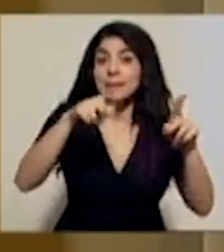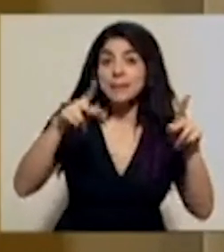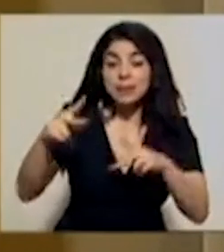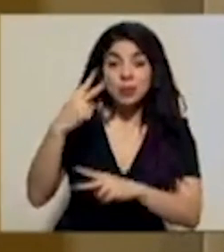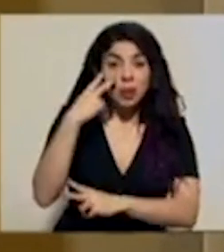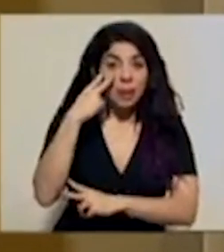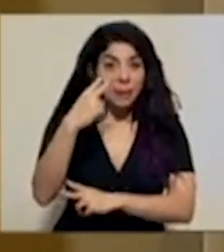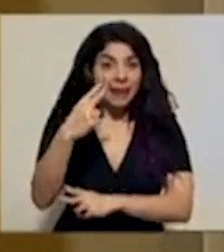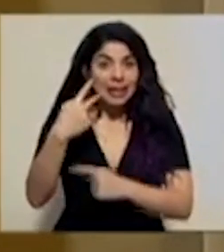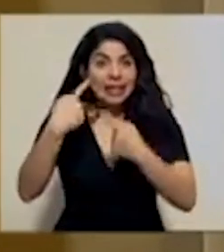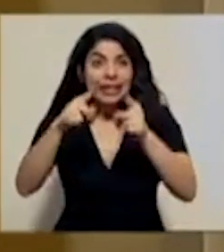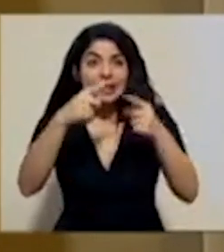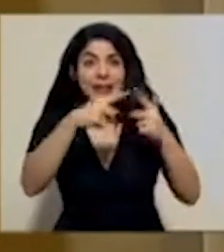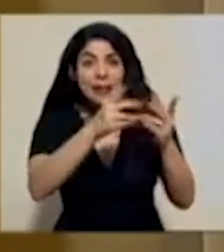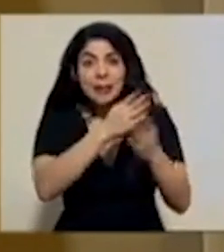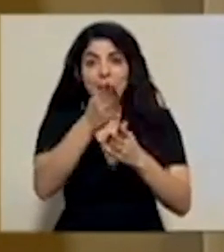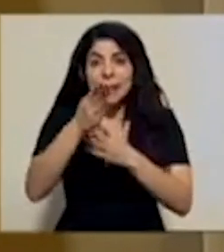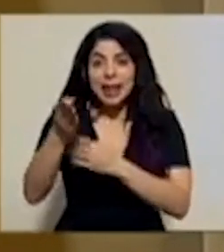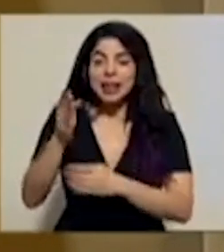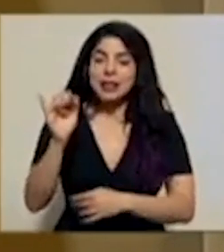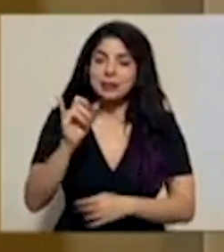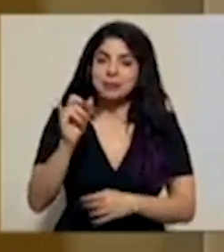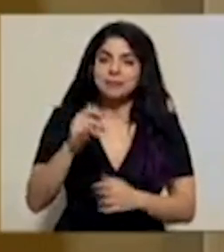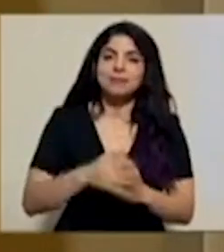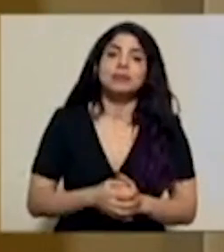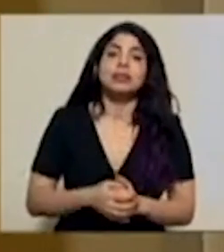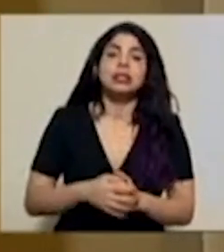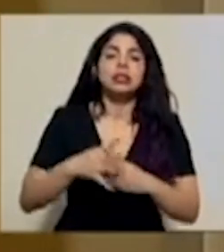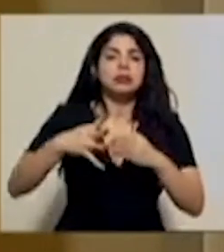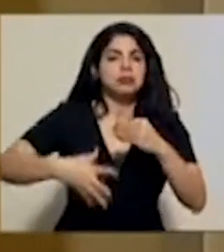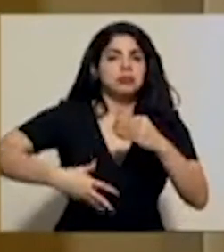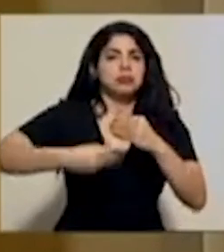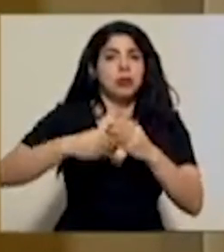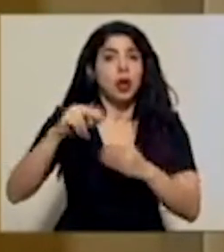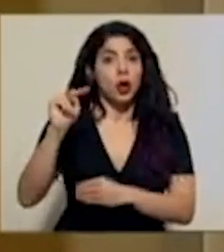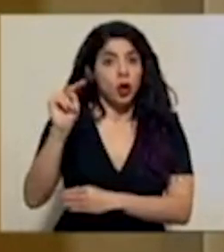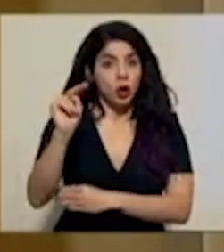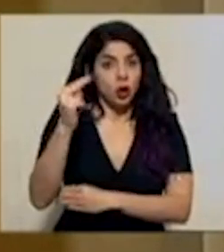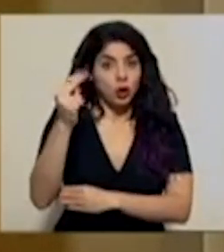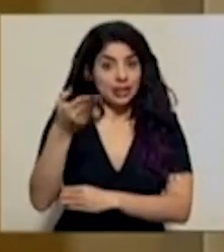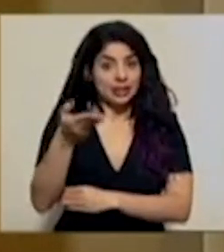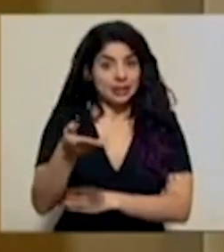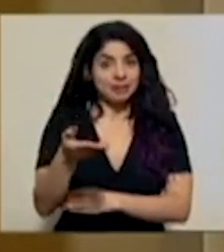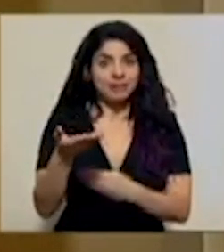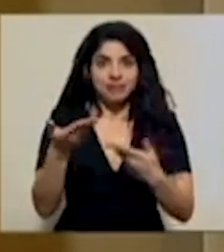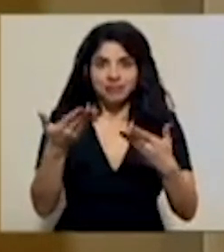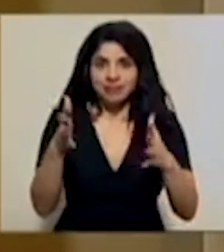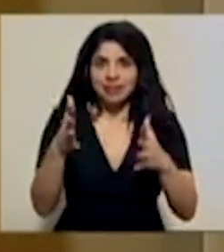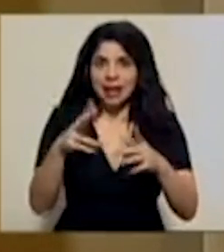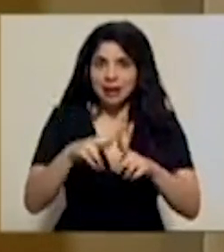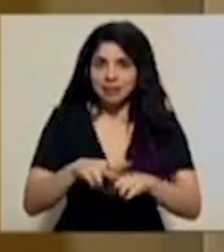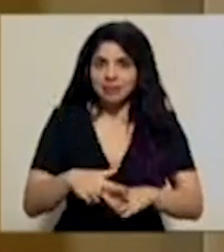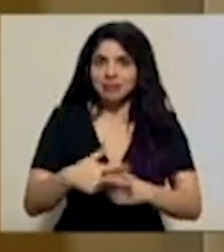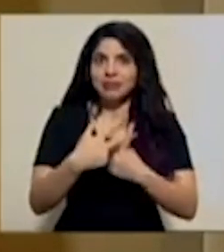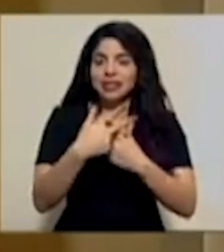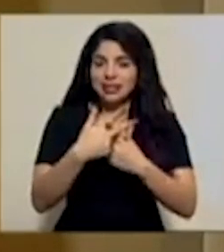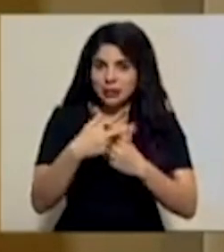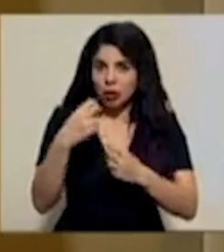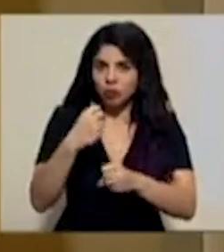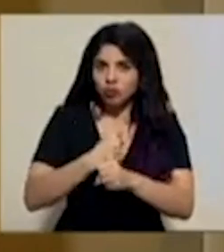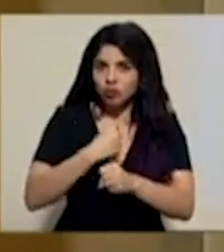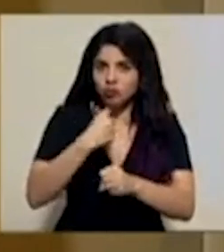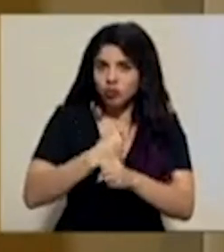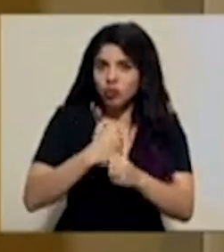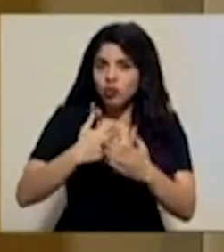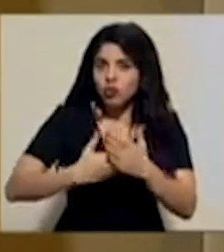desde los distintos medios. De manera complementaria a esta noticia en la cual ya hemos dado inicio a la ejecución de